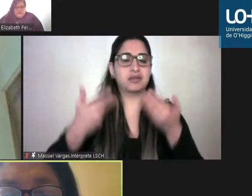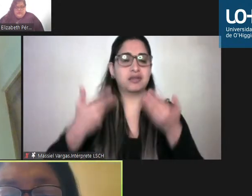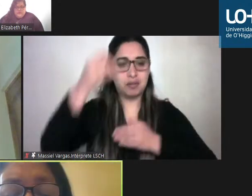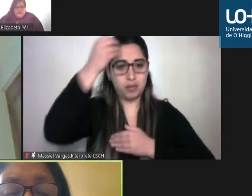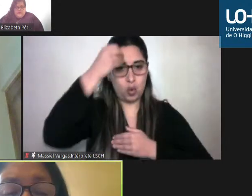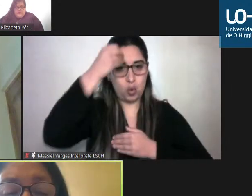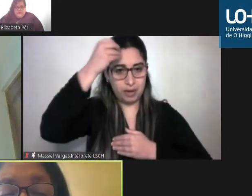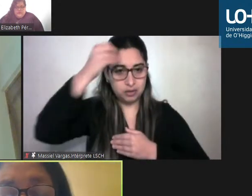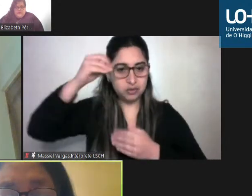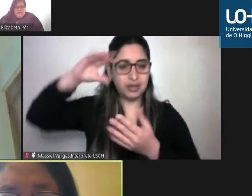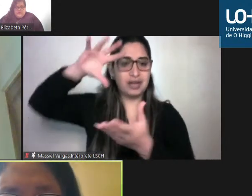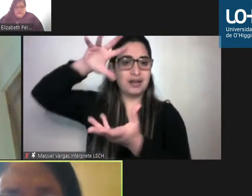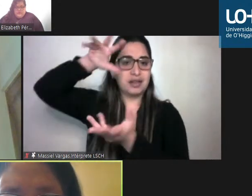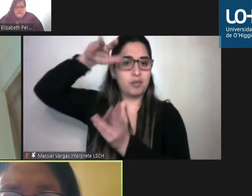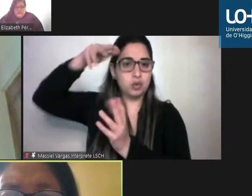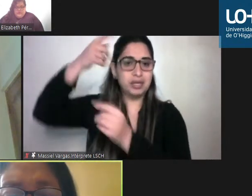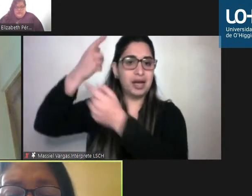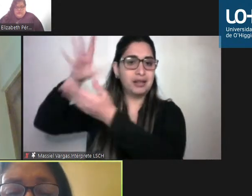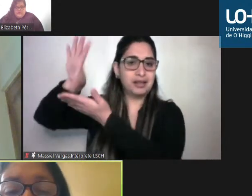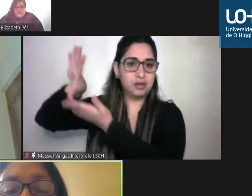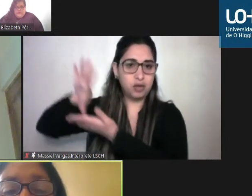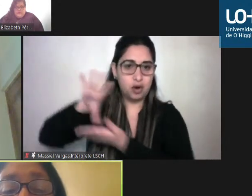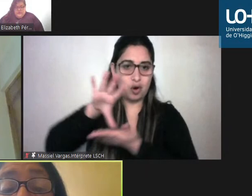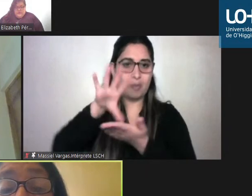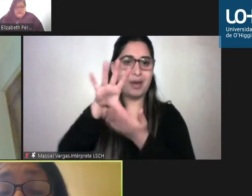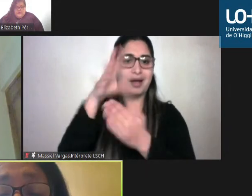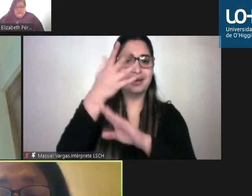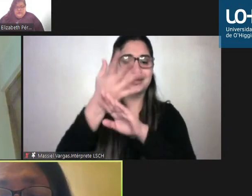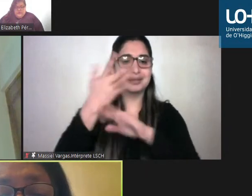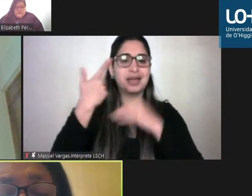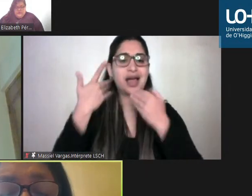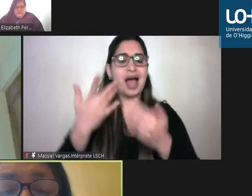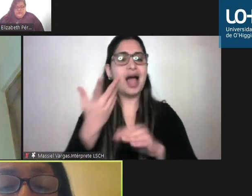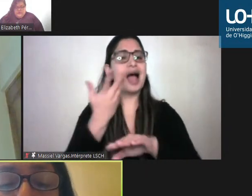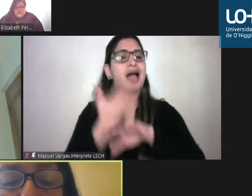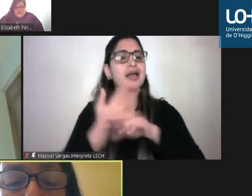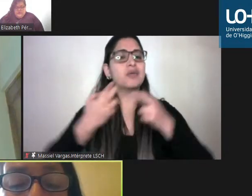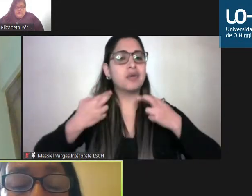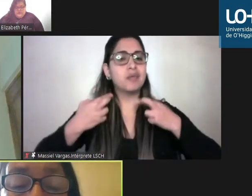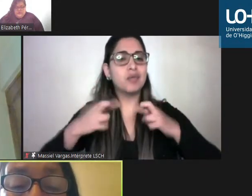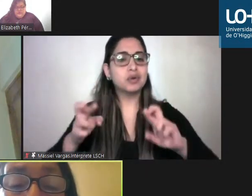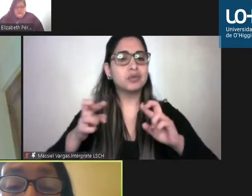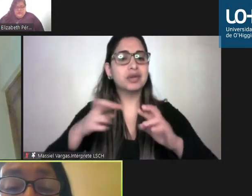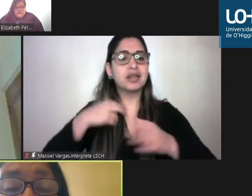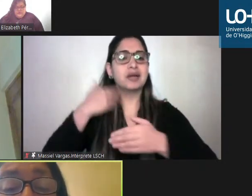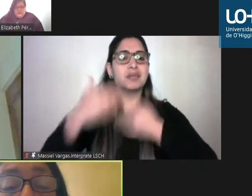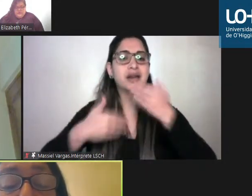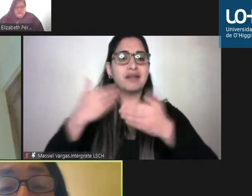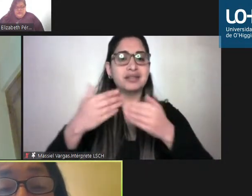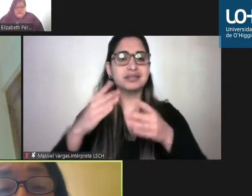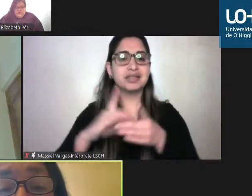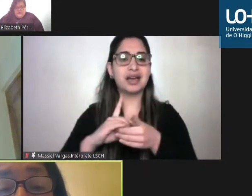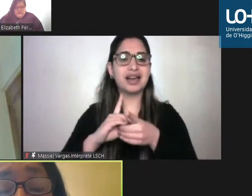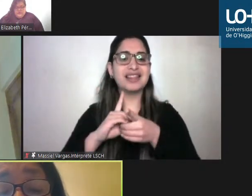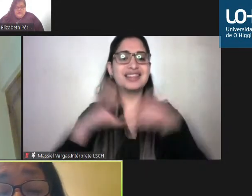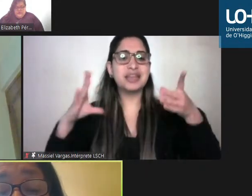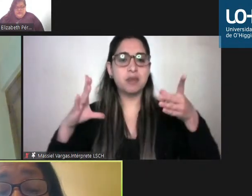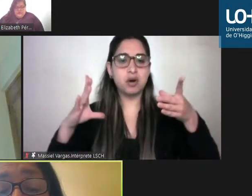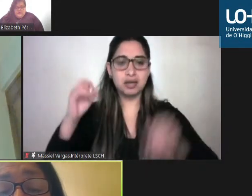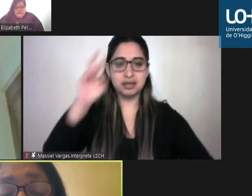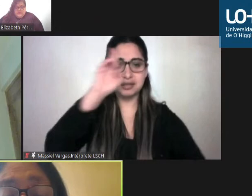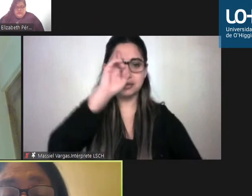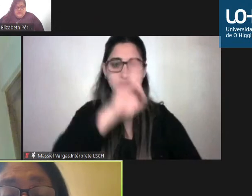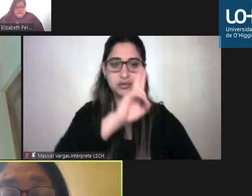mundial preocupación a nivel de país tenemos una tremenda oportunidad para avanzar en la democratización y el respeto y